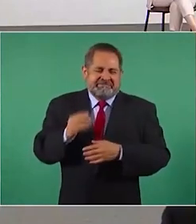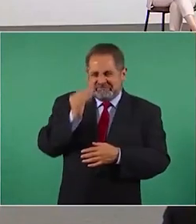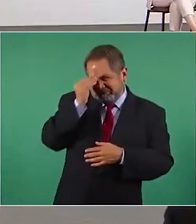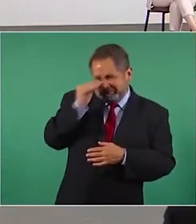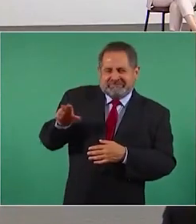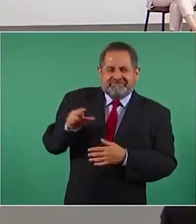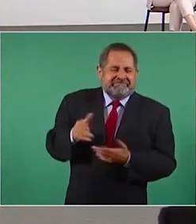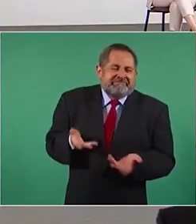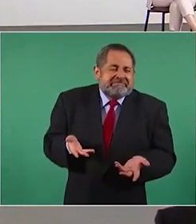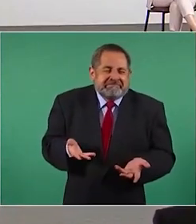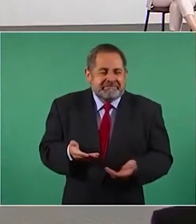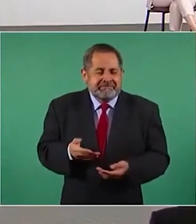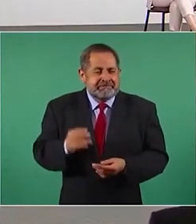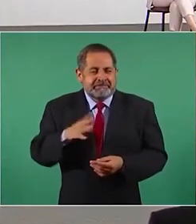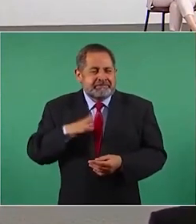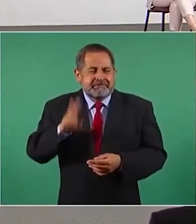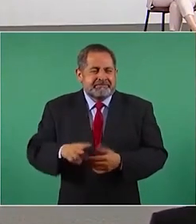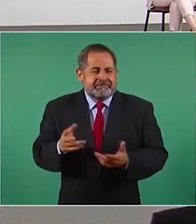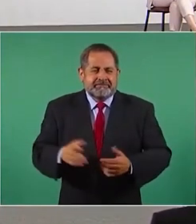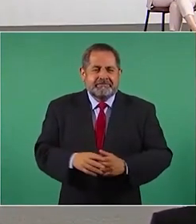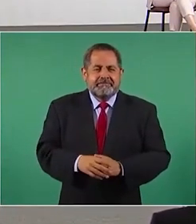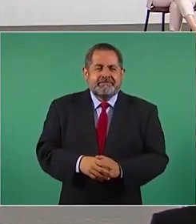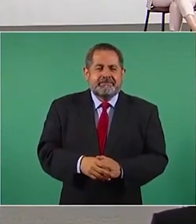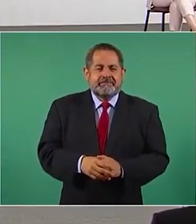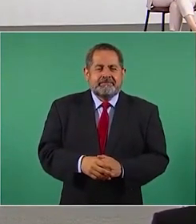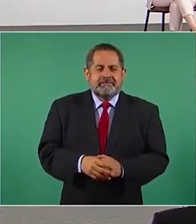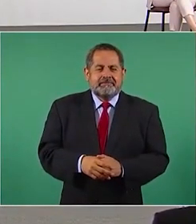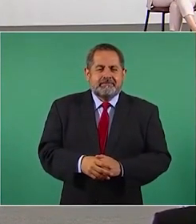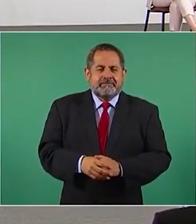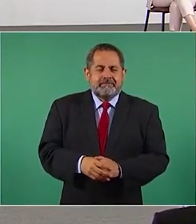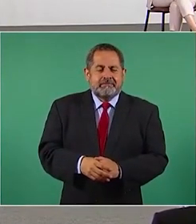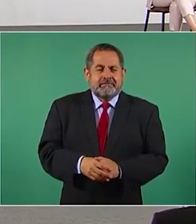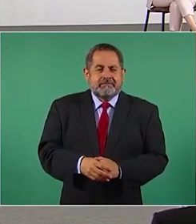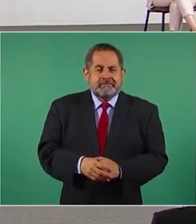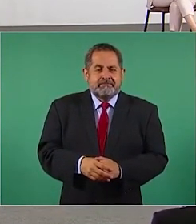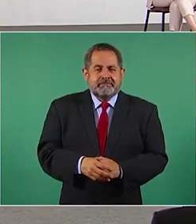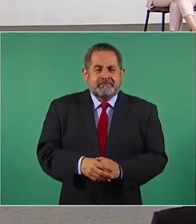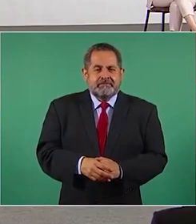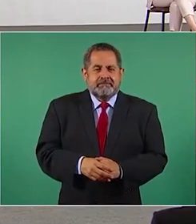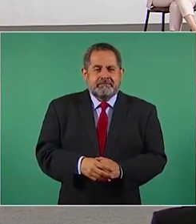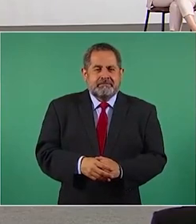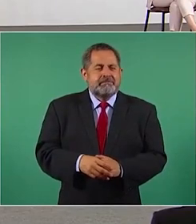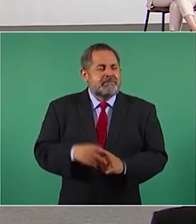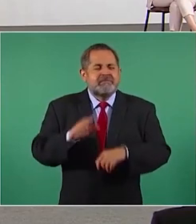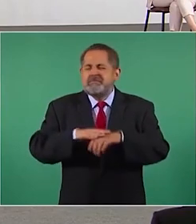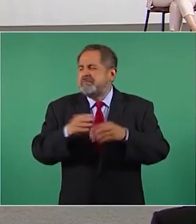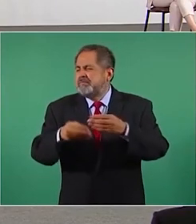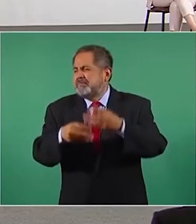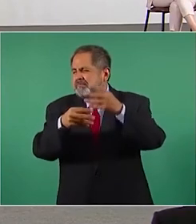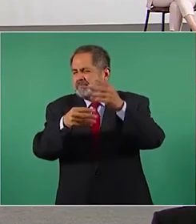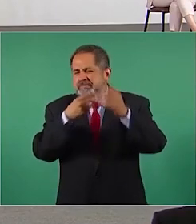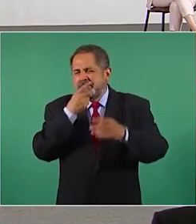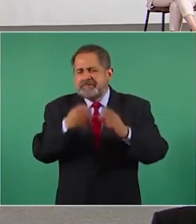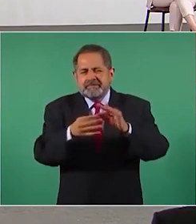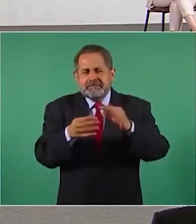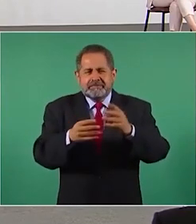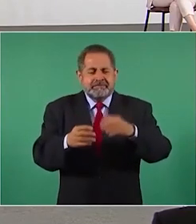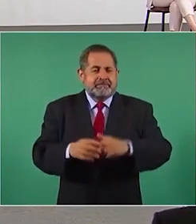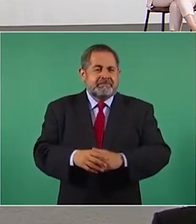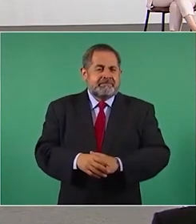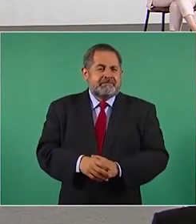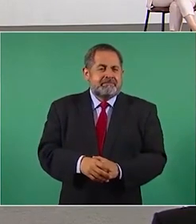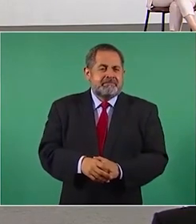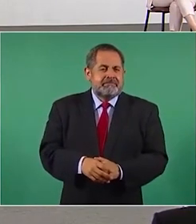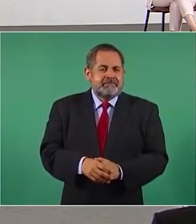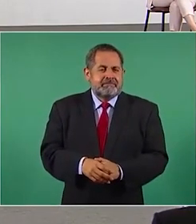A ver qué más trae la nota. ¿Dónde está esto